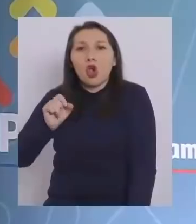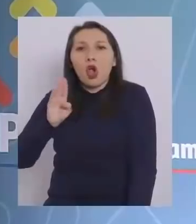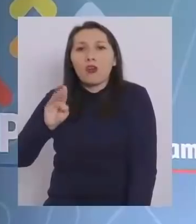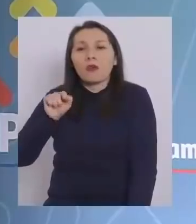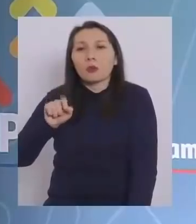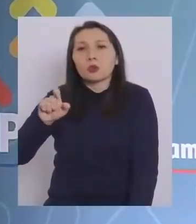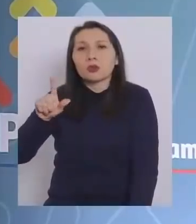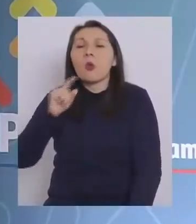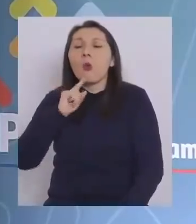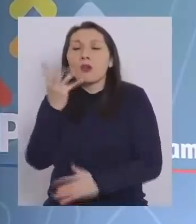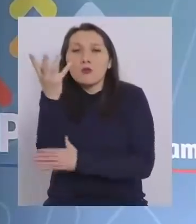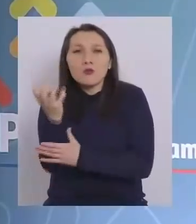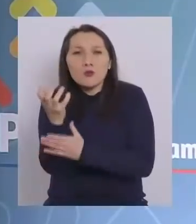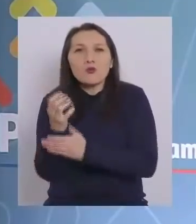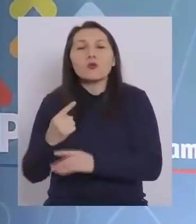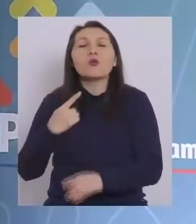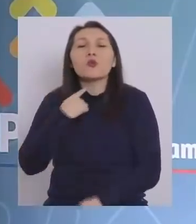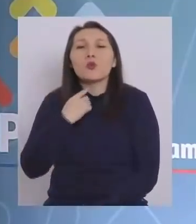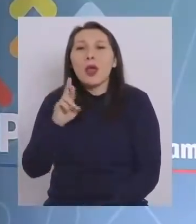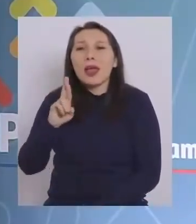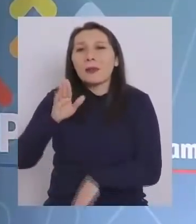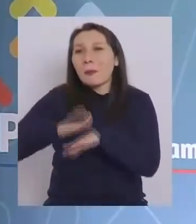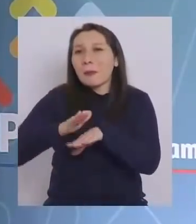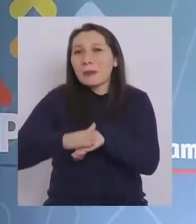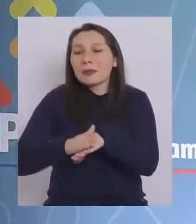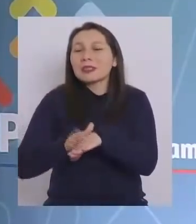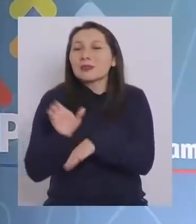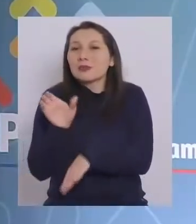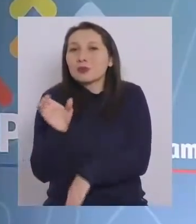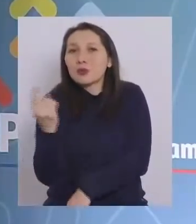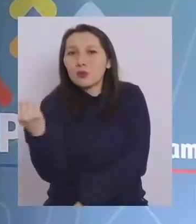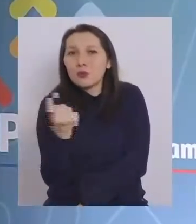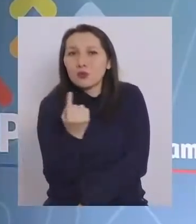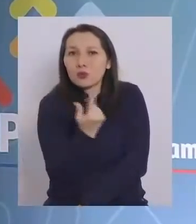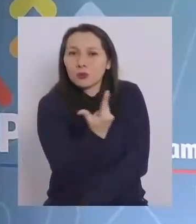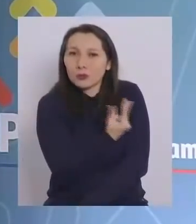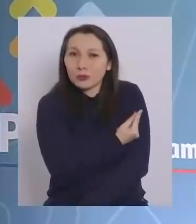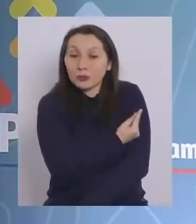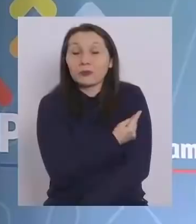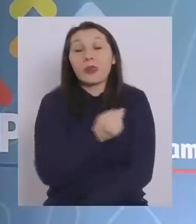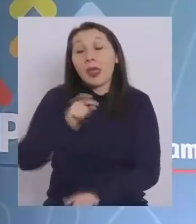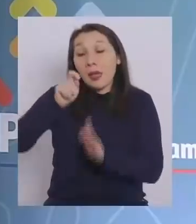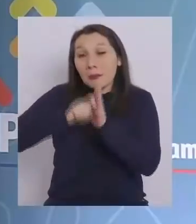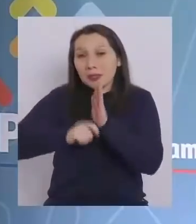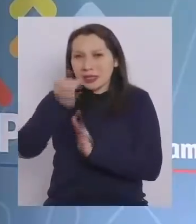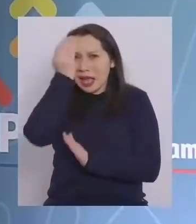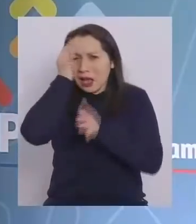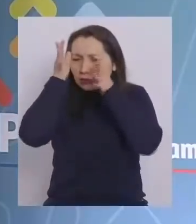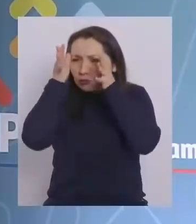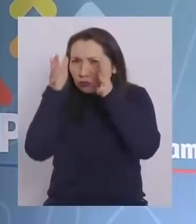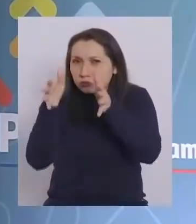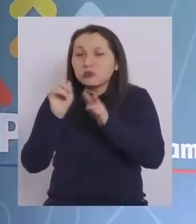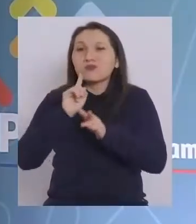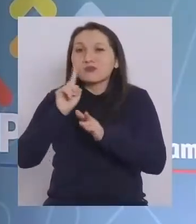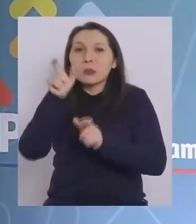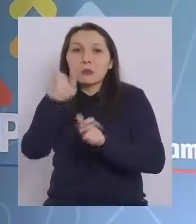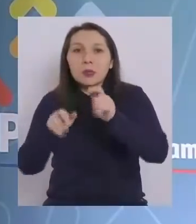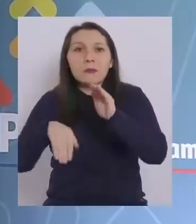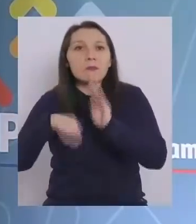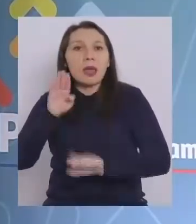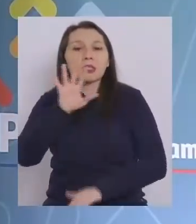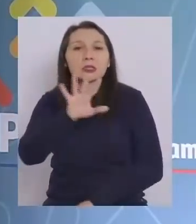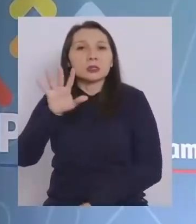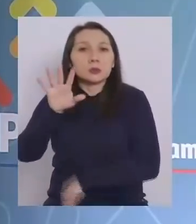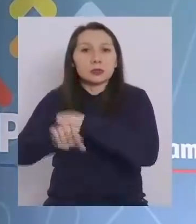certificado con el código QR para hacer pase en movilidad. En este mes de agosto, el proceso se enfocará en las personas mayores de